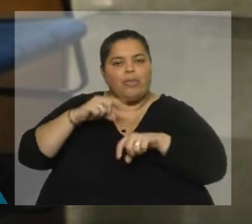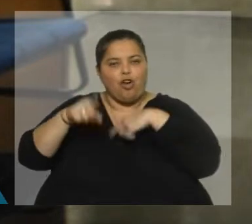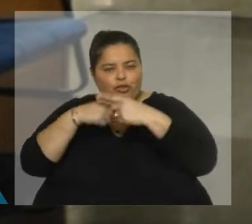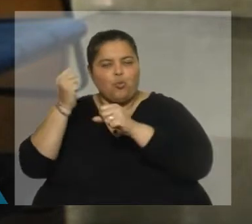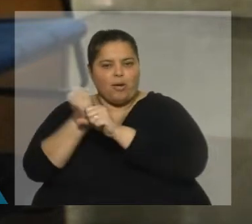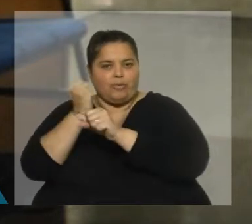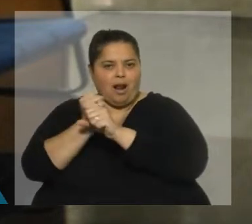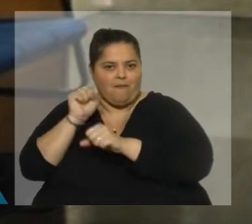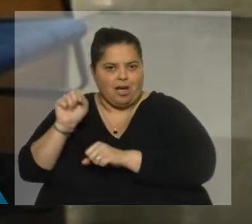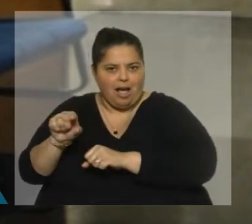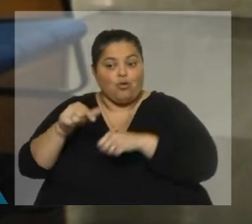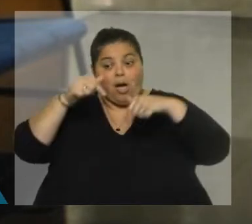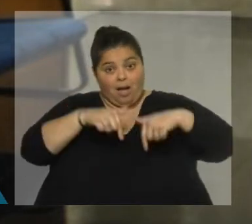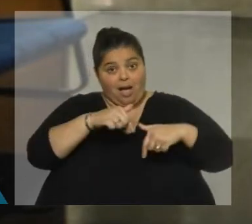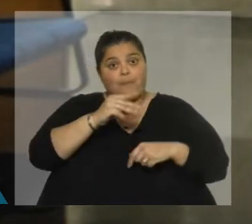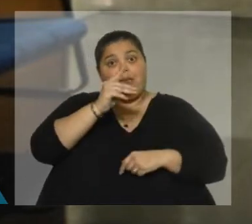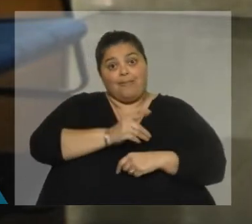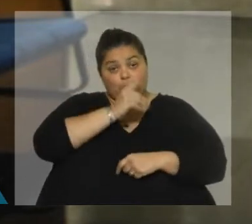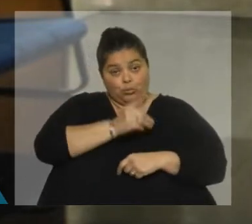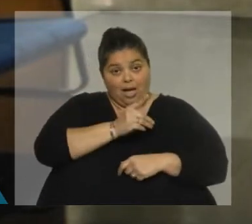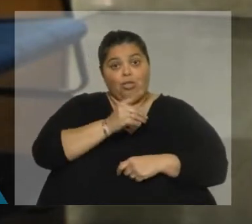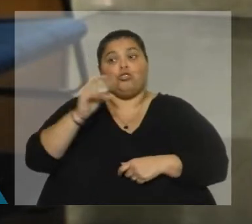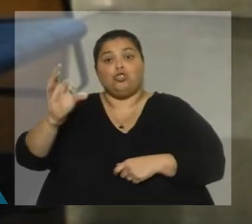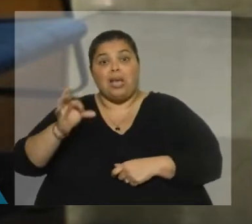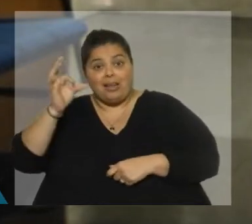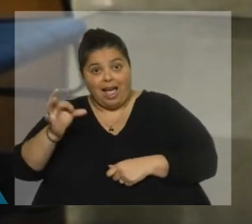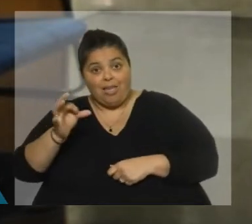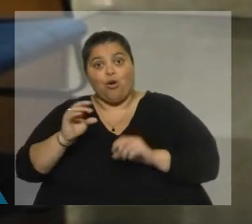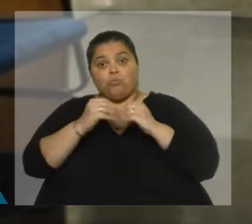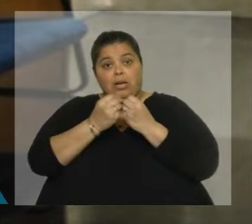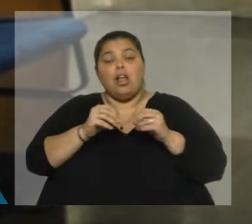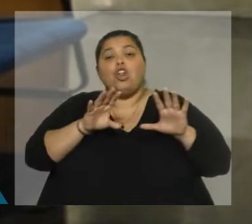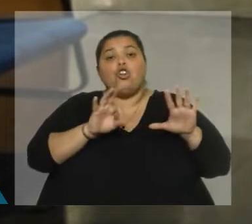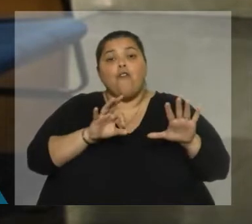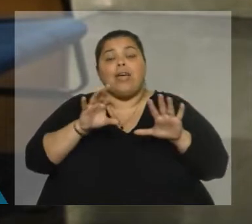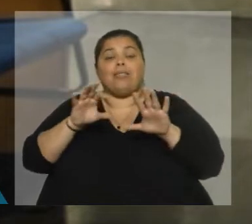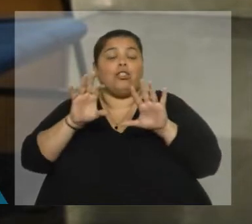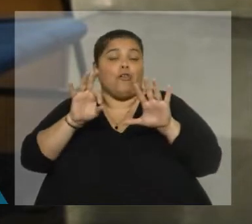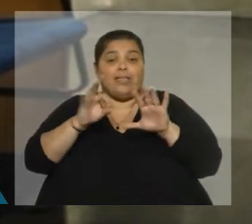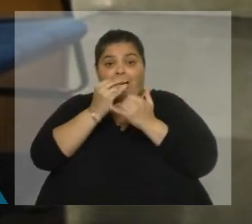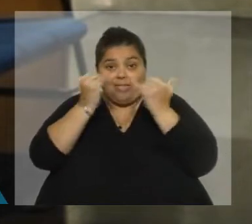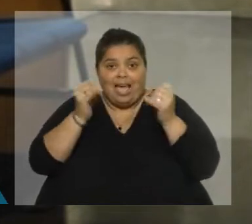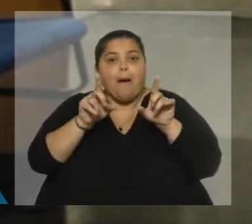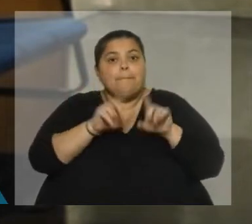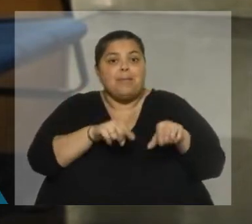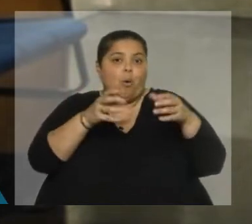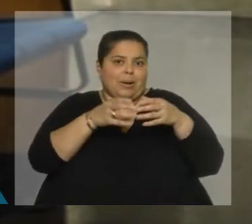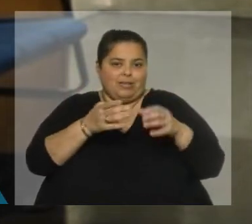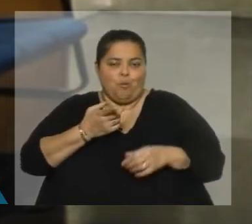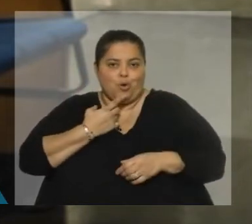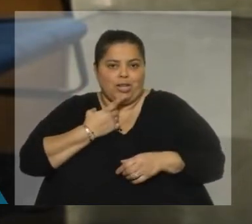si bien es el Diputados y Senado, son los 90 días, son los mismos partidos, por lo tanto,